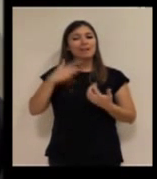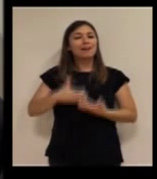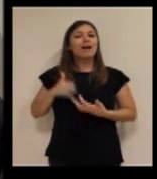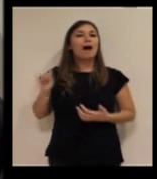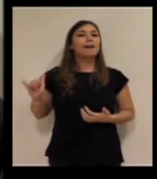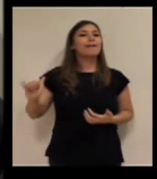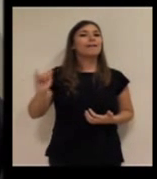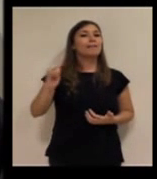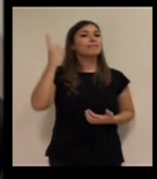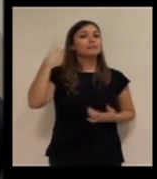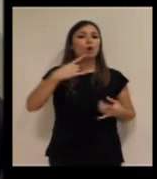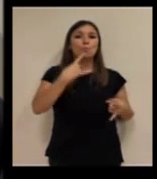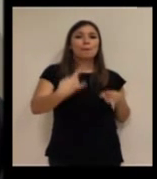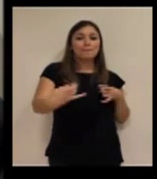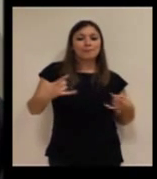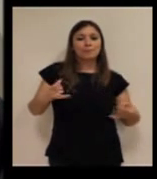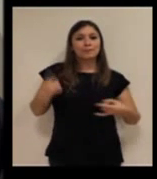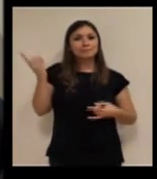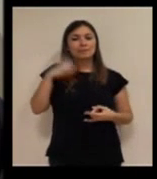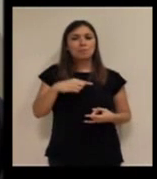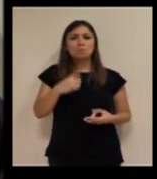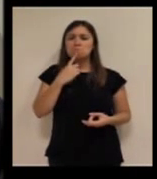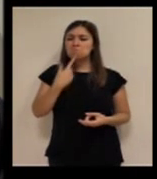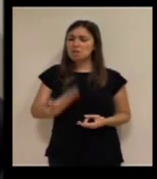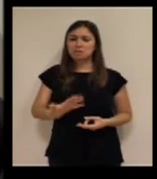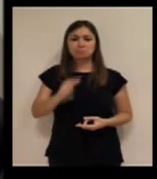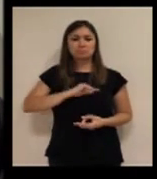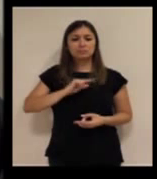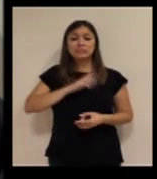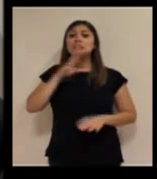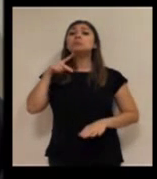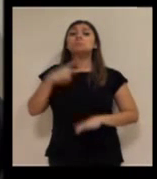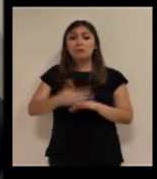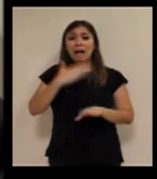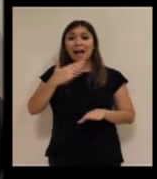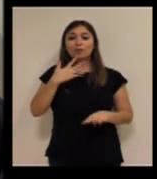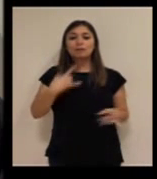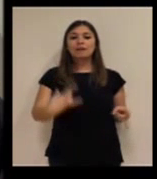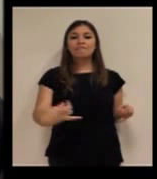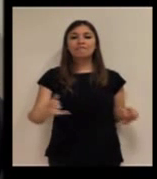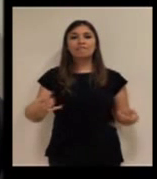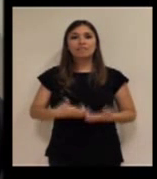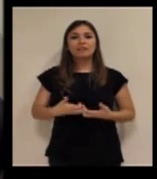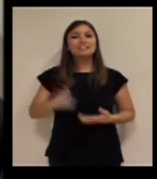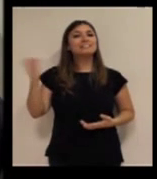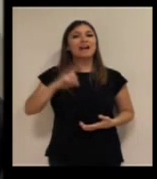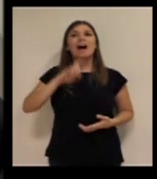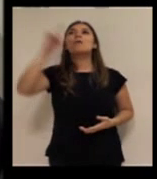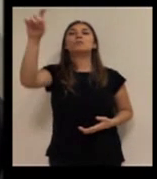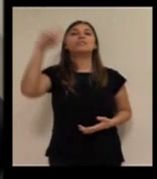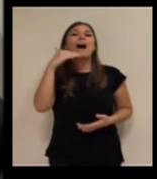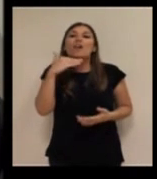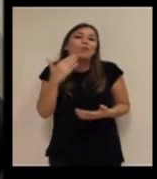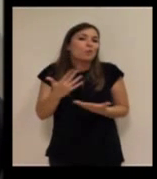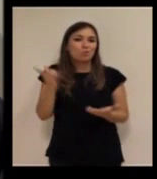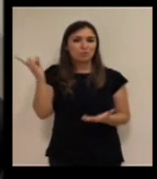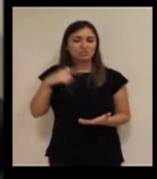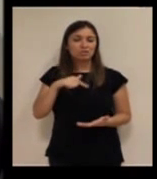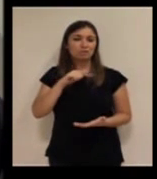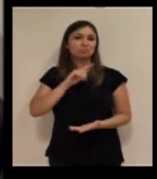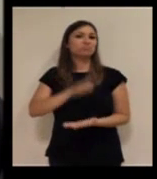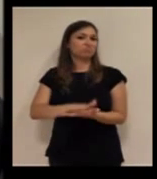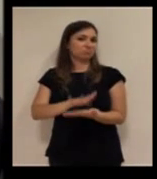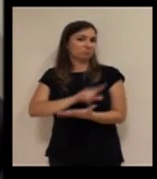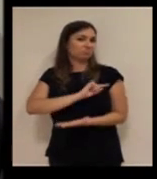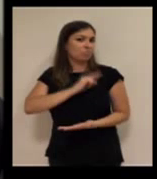están ahí instalados los dispositivos es como, sé que si me pasa algo, estos cacharritos que me han puesto aquí, yo sé que van a avisar a algún sitio. Entonces, en cierto